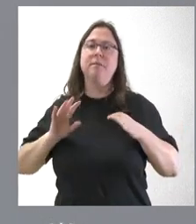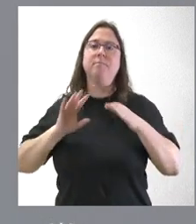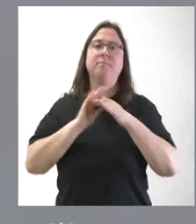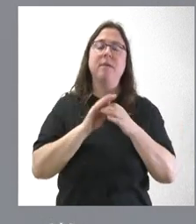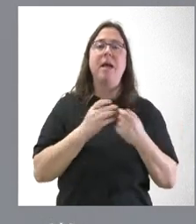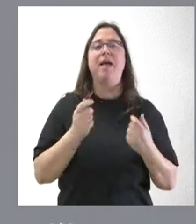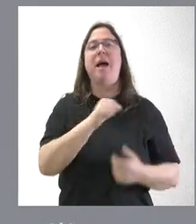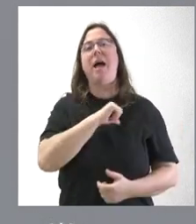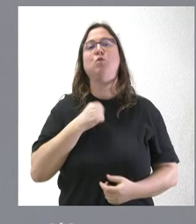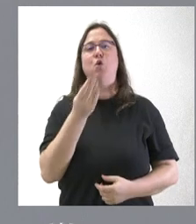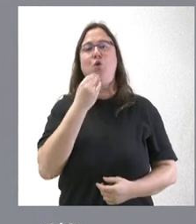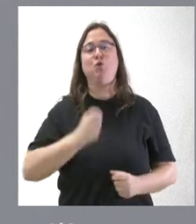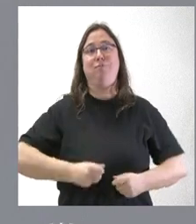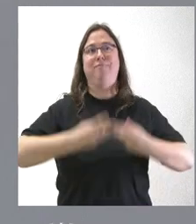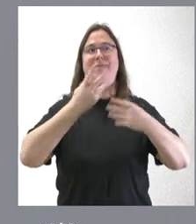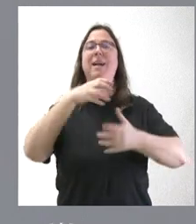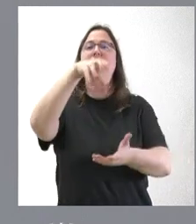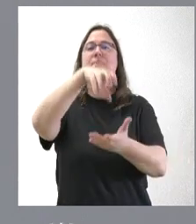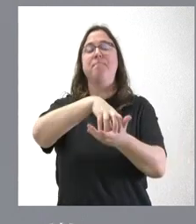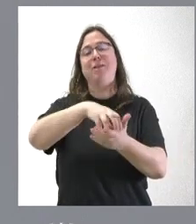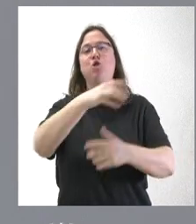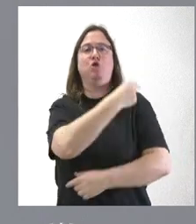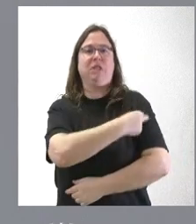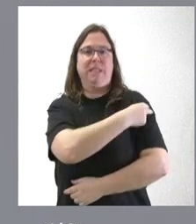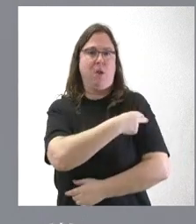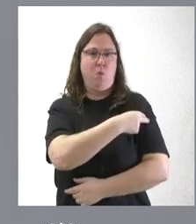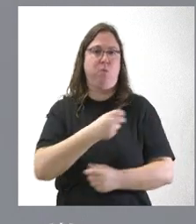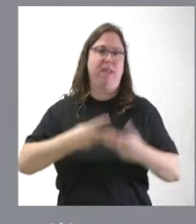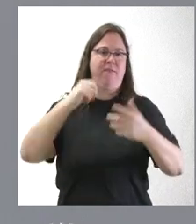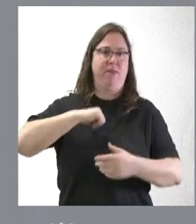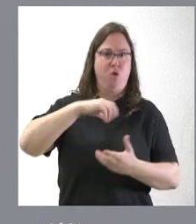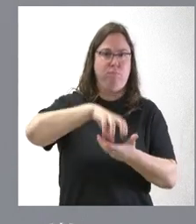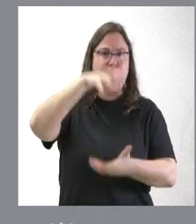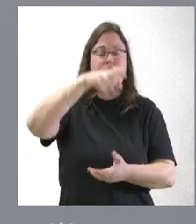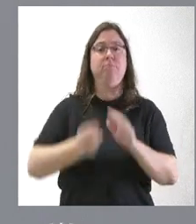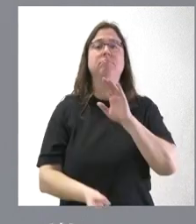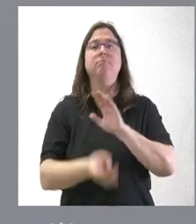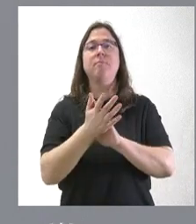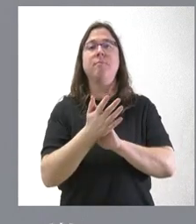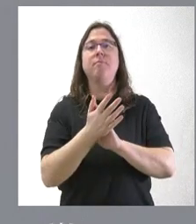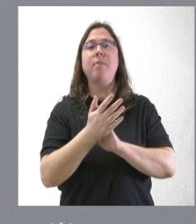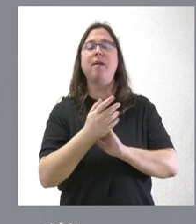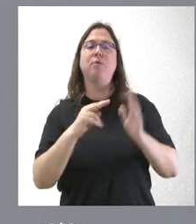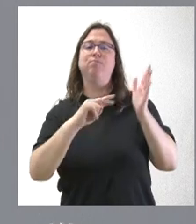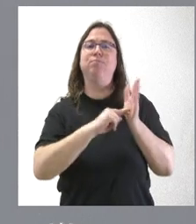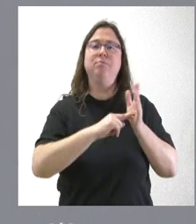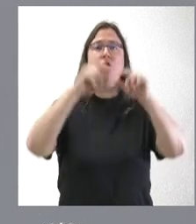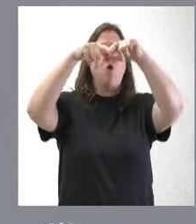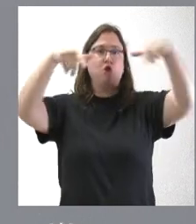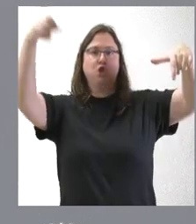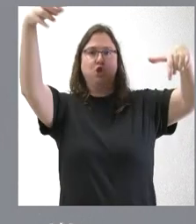autoconsumo energético en edificios sanitarios, tanto la puesta en marcha de fuentes de alimentación, placas